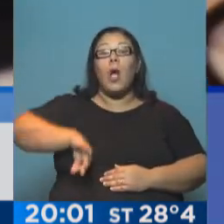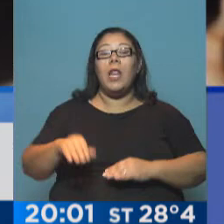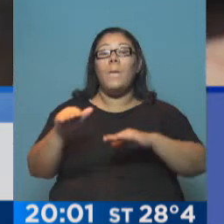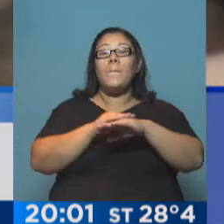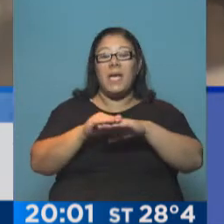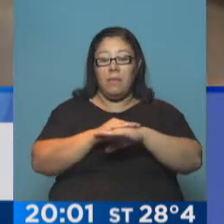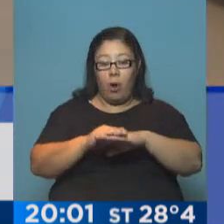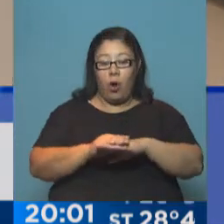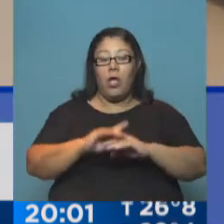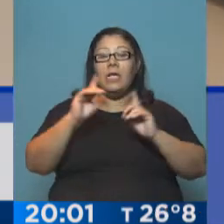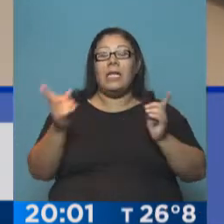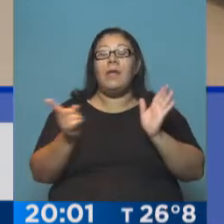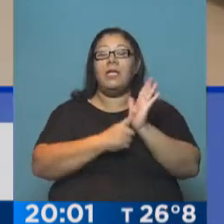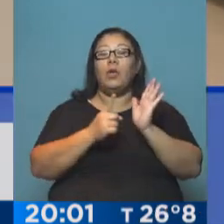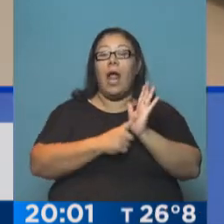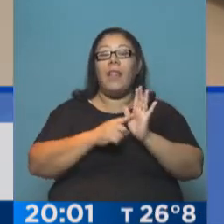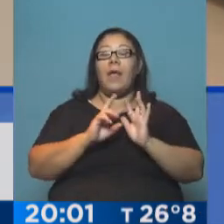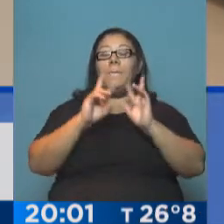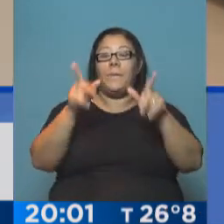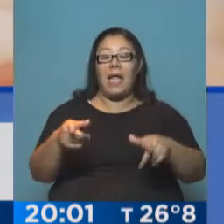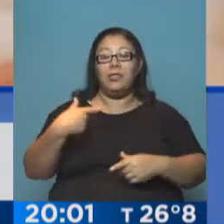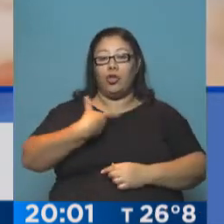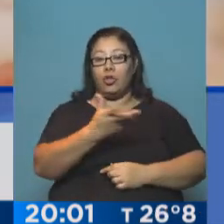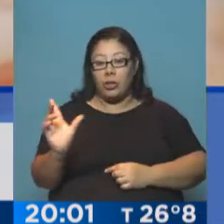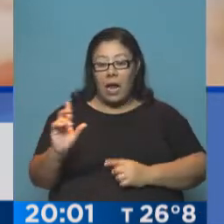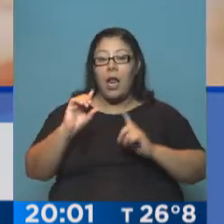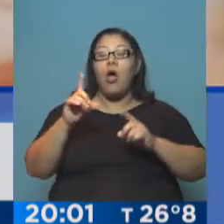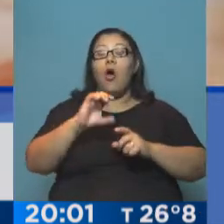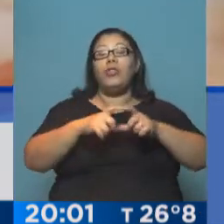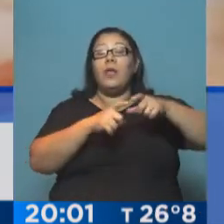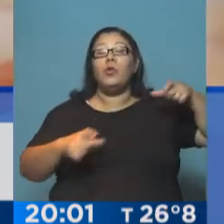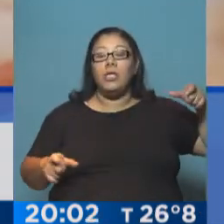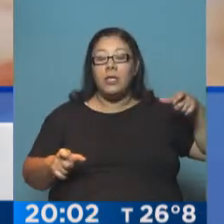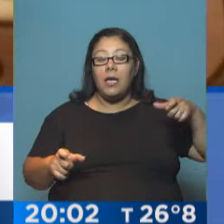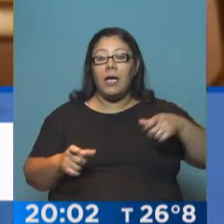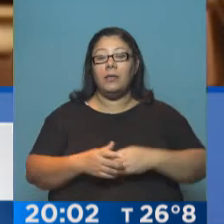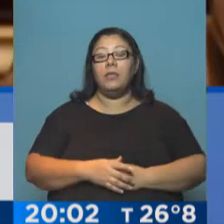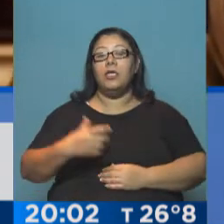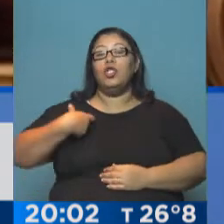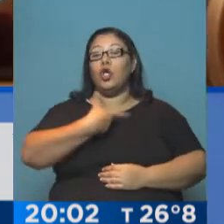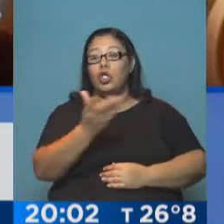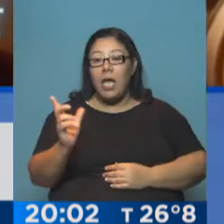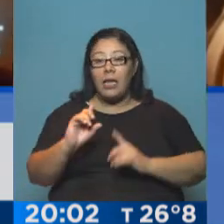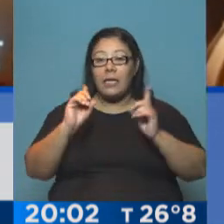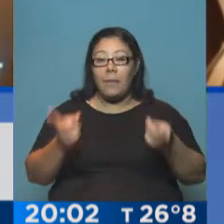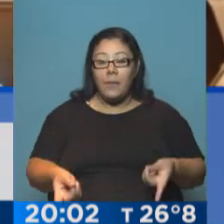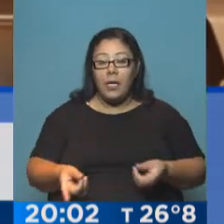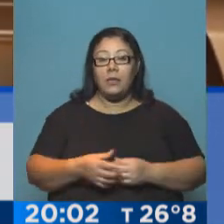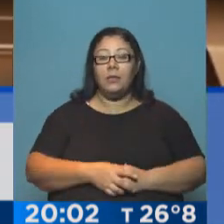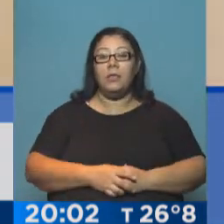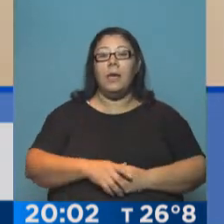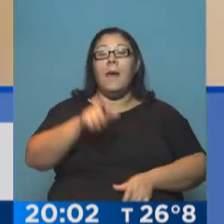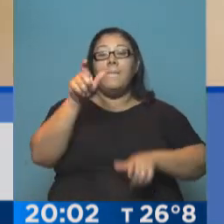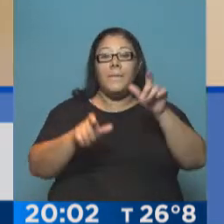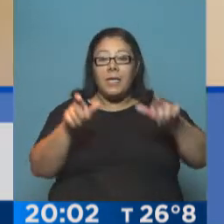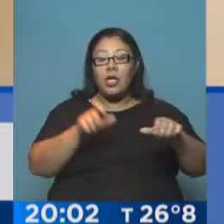titular de programas sociales, estar inscrito en el régimen monotributista, estar inscrito e incorporado al régimen especial de la seguridad social para empleados de